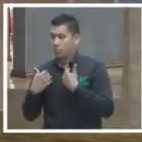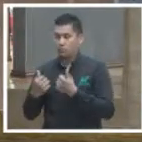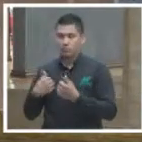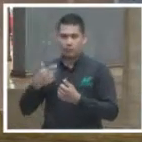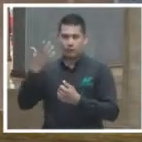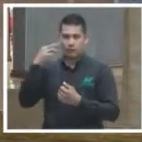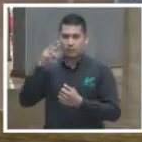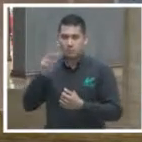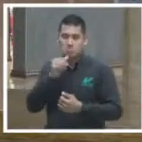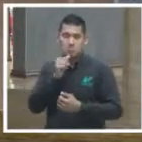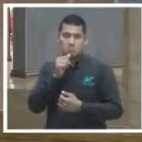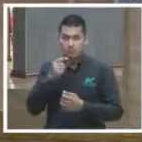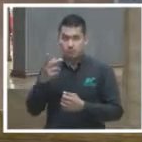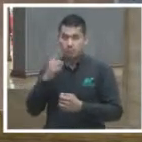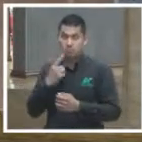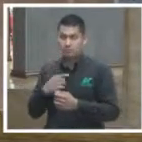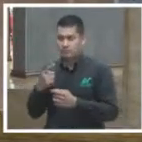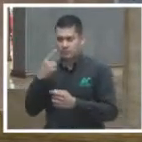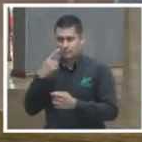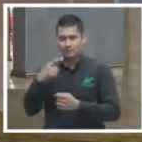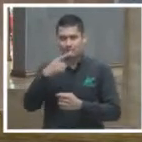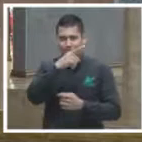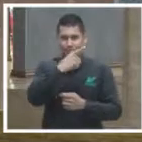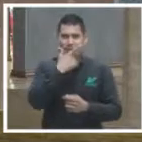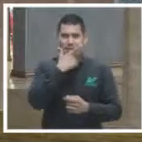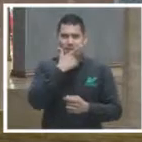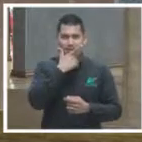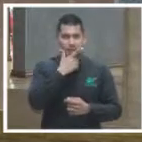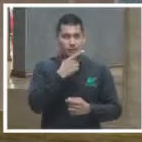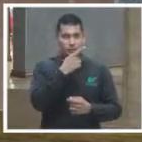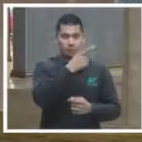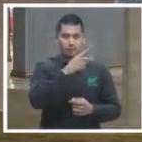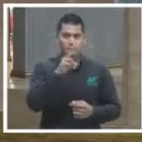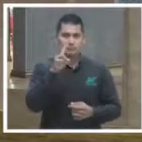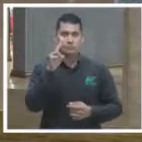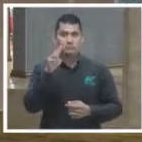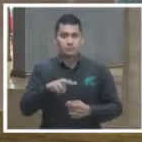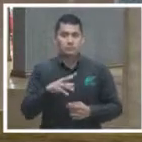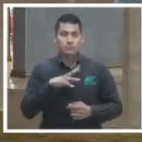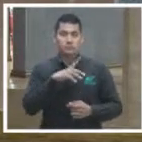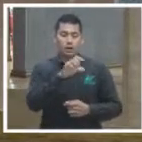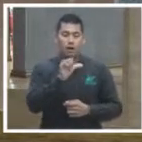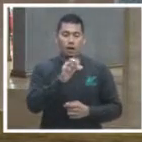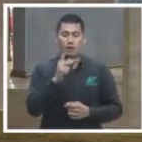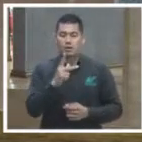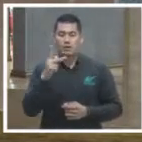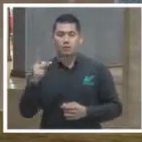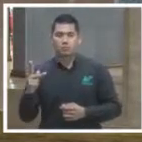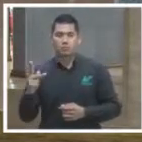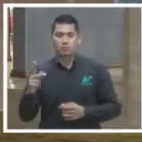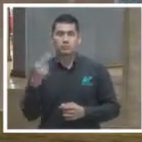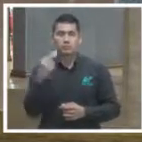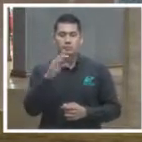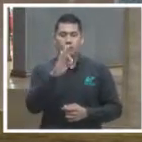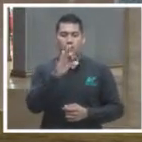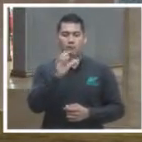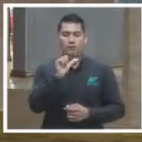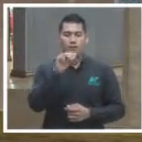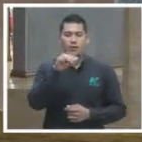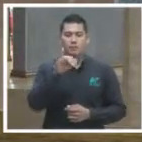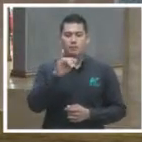llama la atención en Inglaterra hay una aplicación que se llama Family Winner